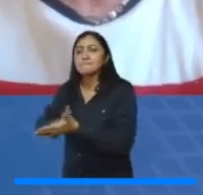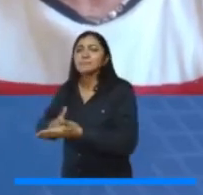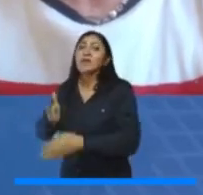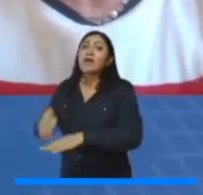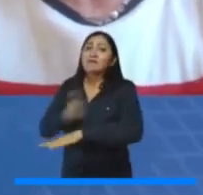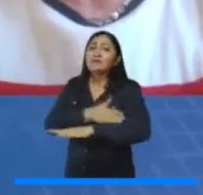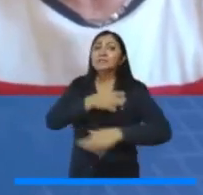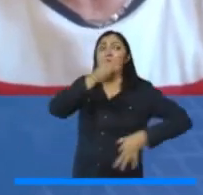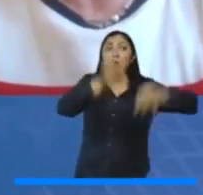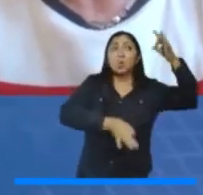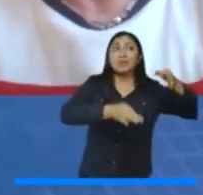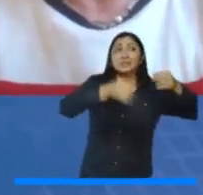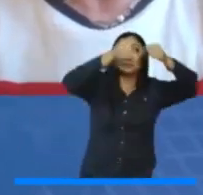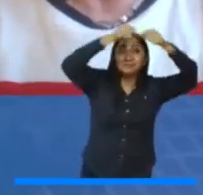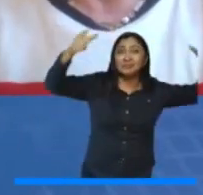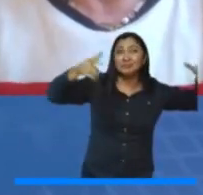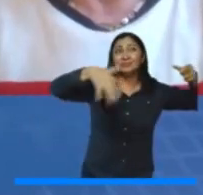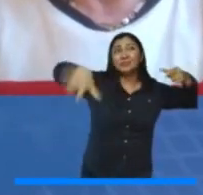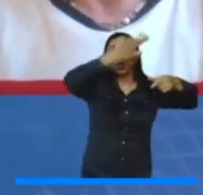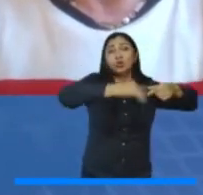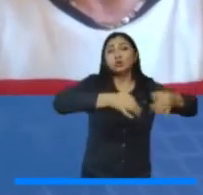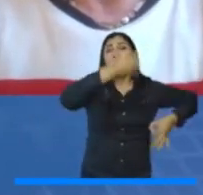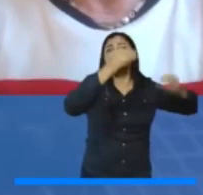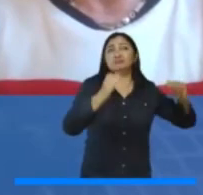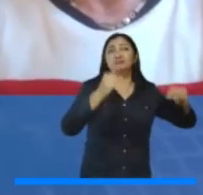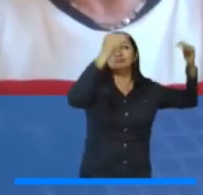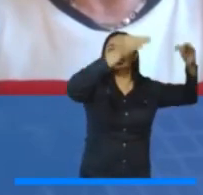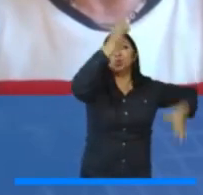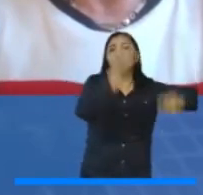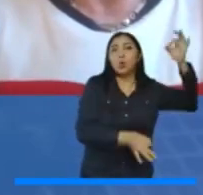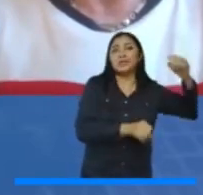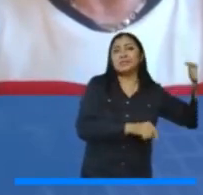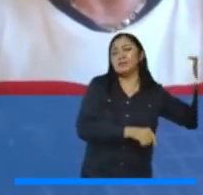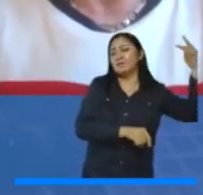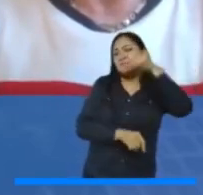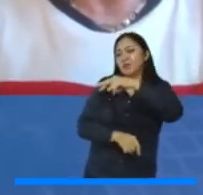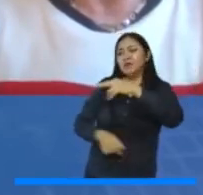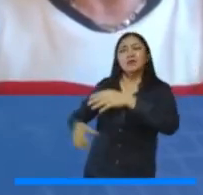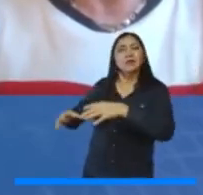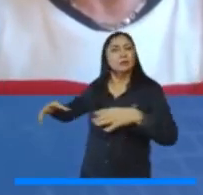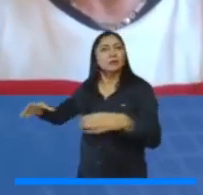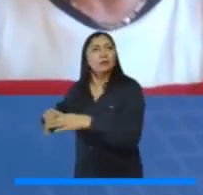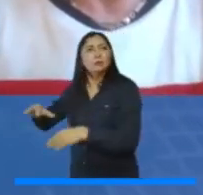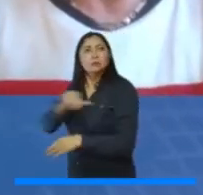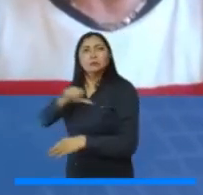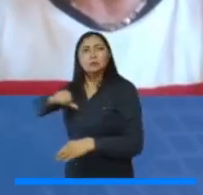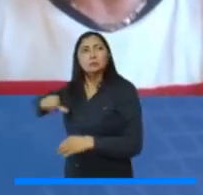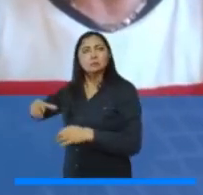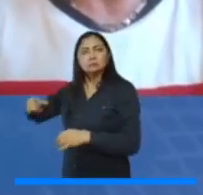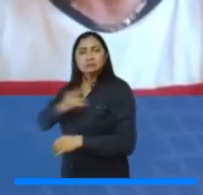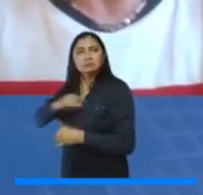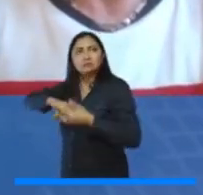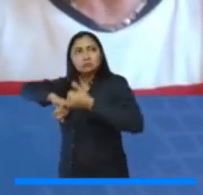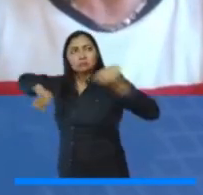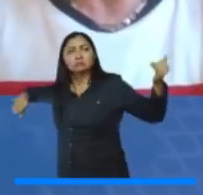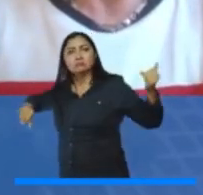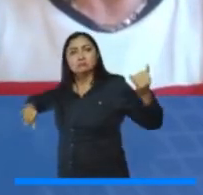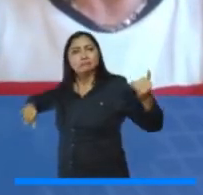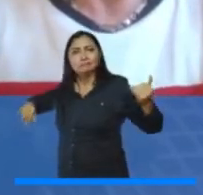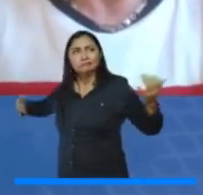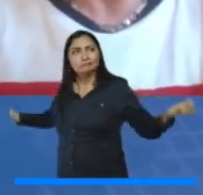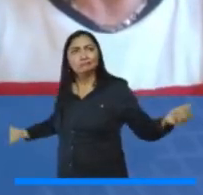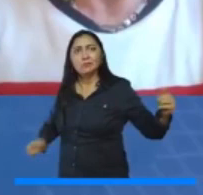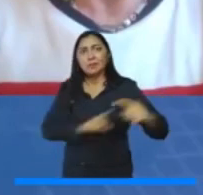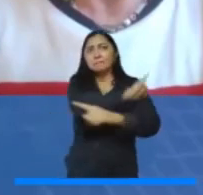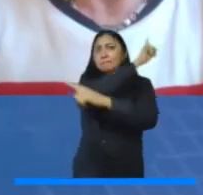instancias de los altos tribunales, toman decisiones que en el marco de la autonomía universitaria las universidades hacemos, que luego, con esas